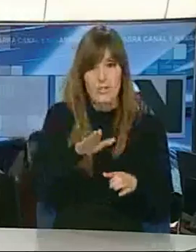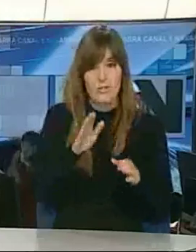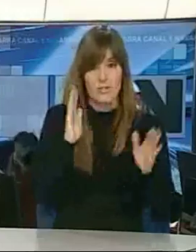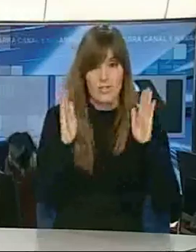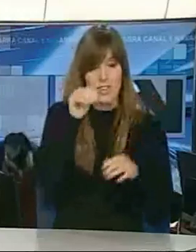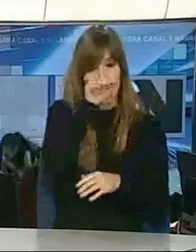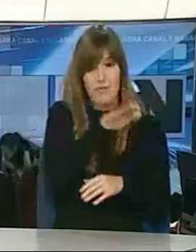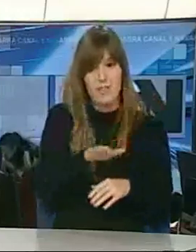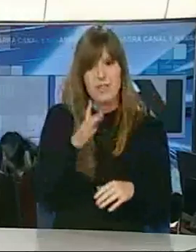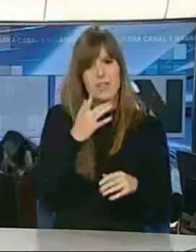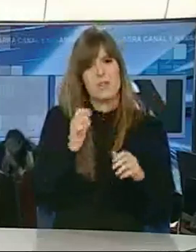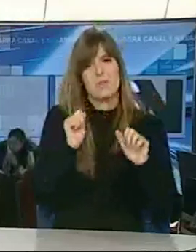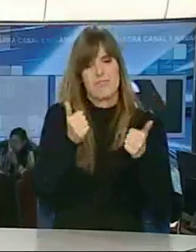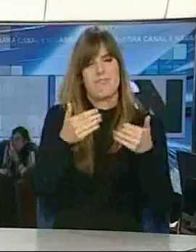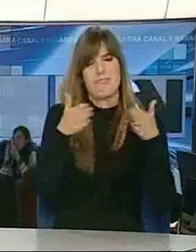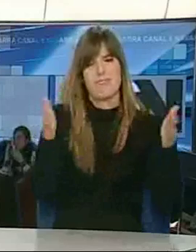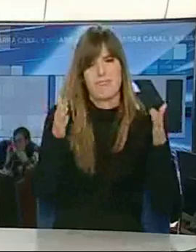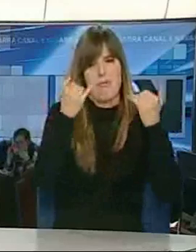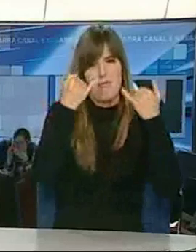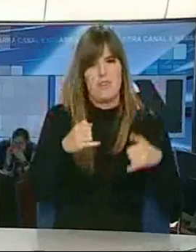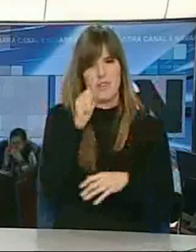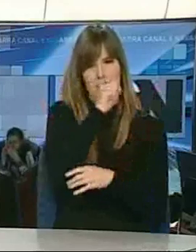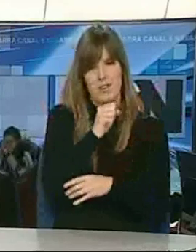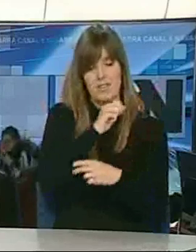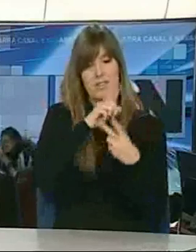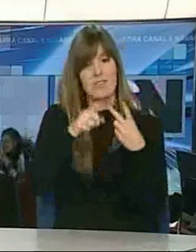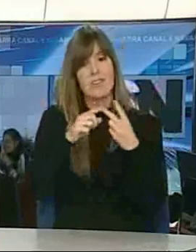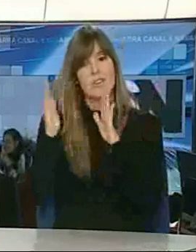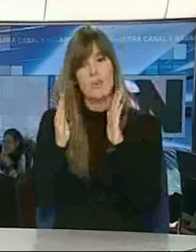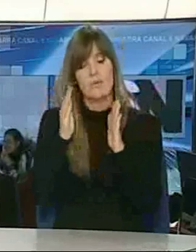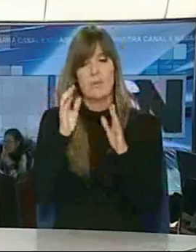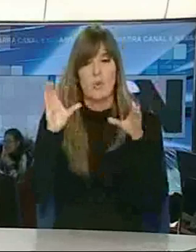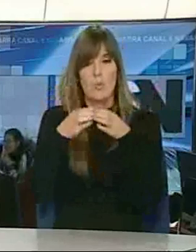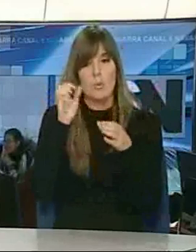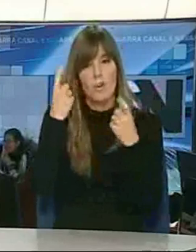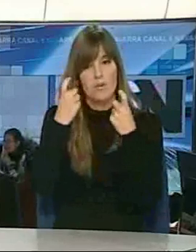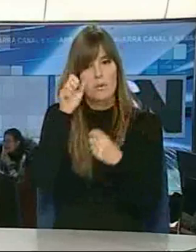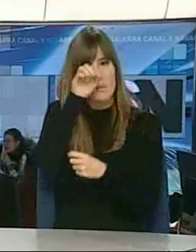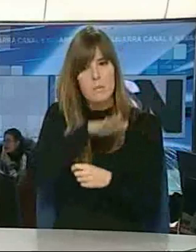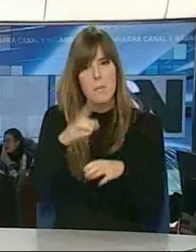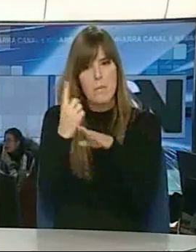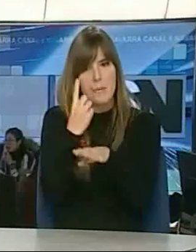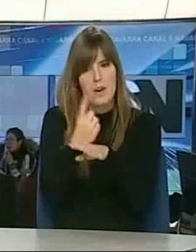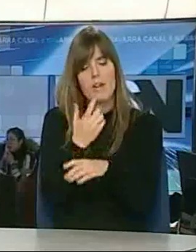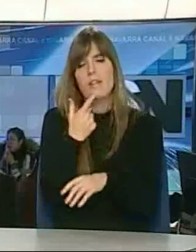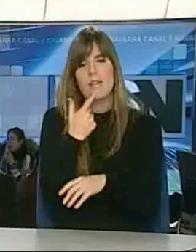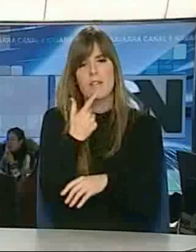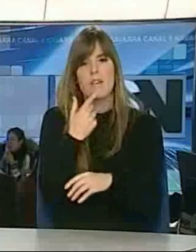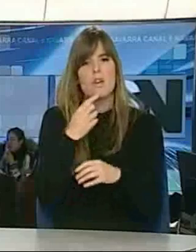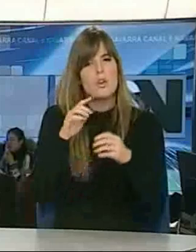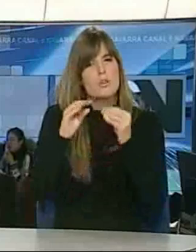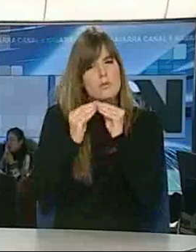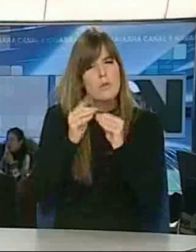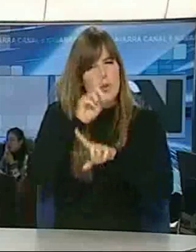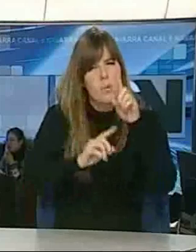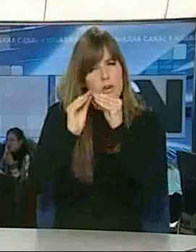abierto el acto con su actuación musical. Después, los alumnos de primaria, con su representación, han dejado claro que la solución a muchos conflictos se puede